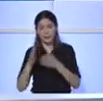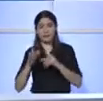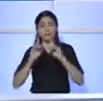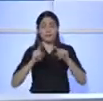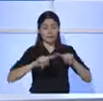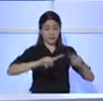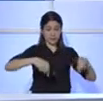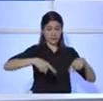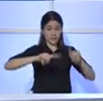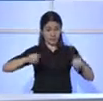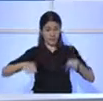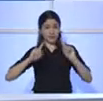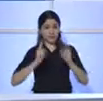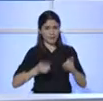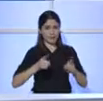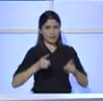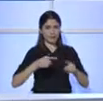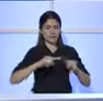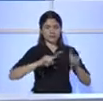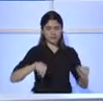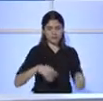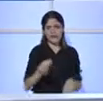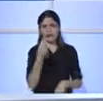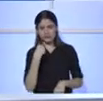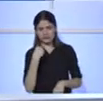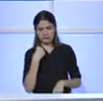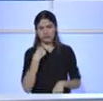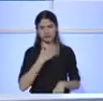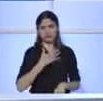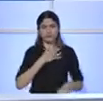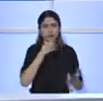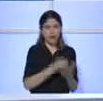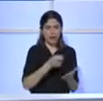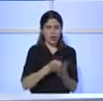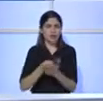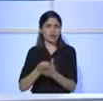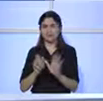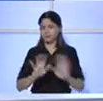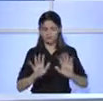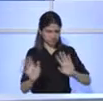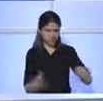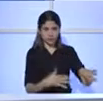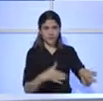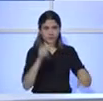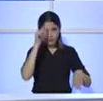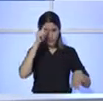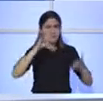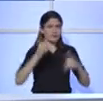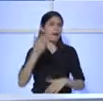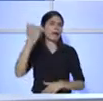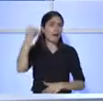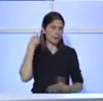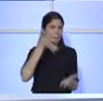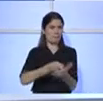paguen tan solo en estos 100 días 11 millones de dólares que se iba a duplicar. Eran inmuebles que ya se pagaron,